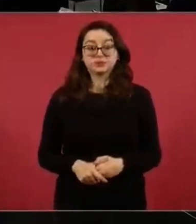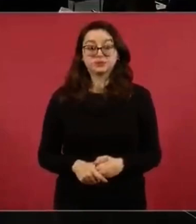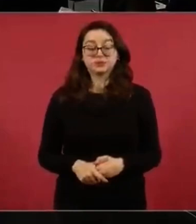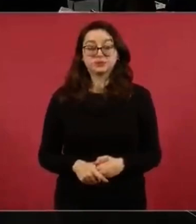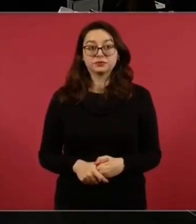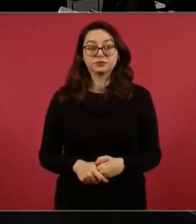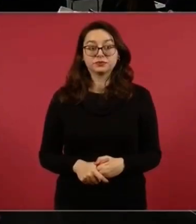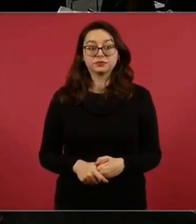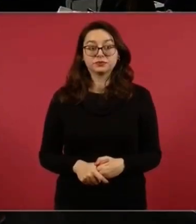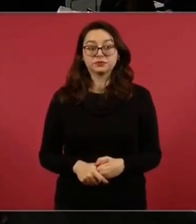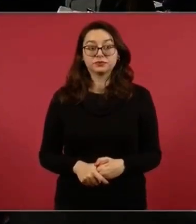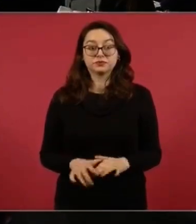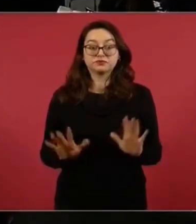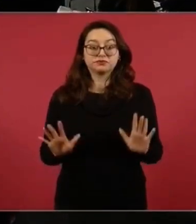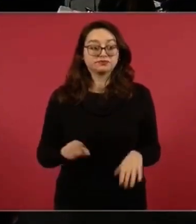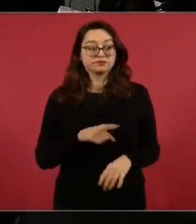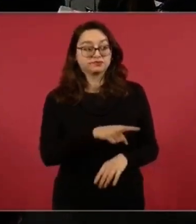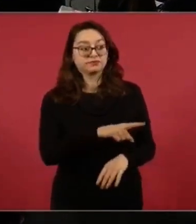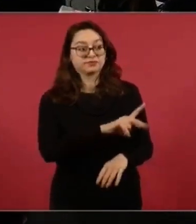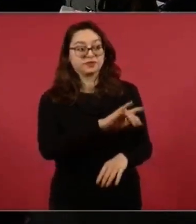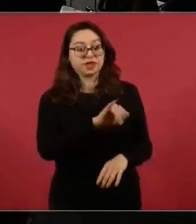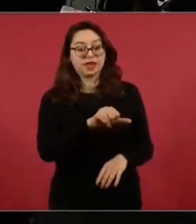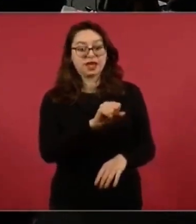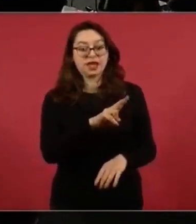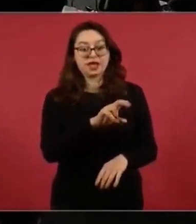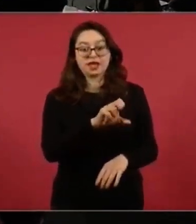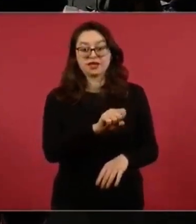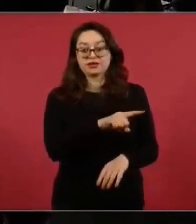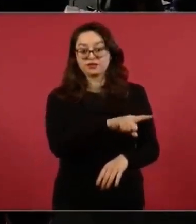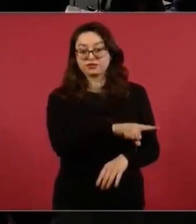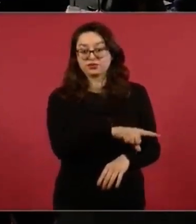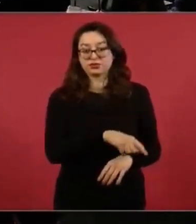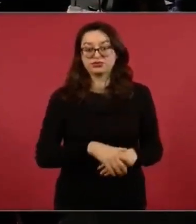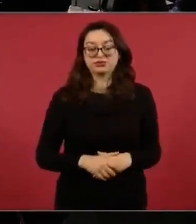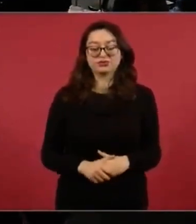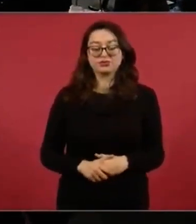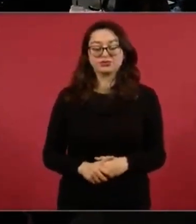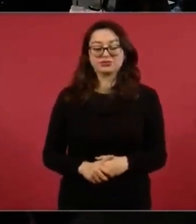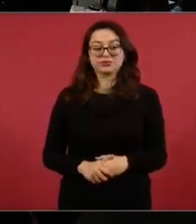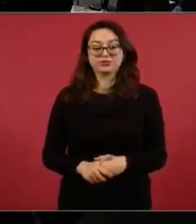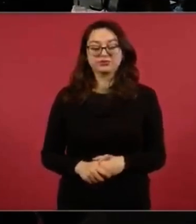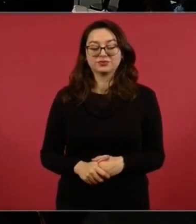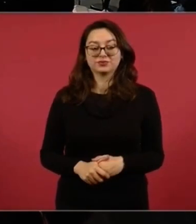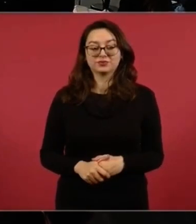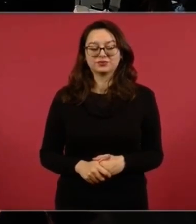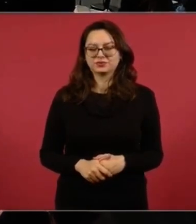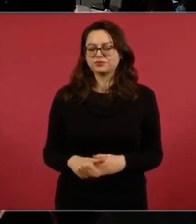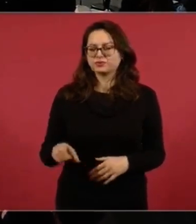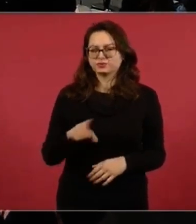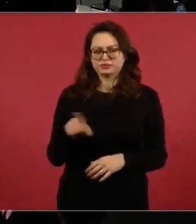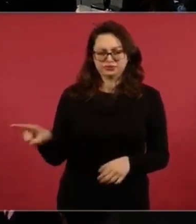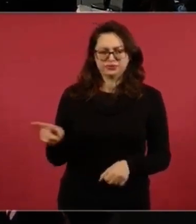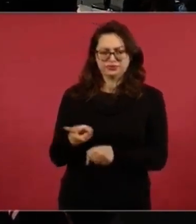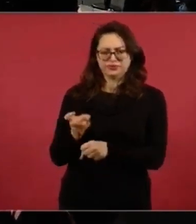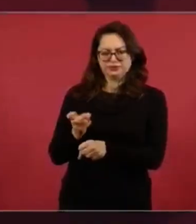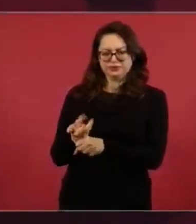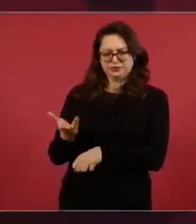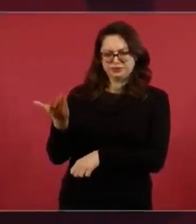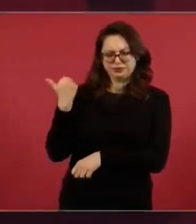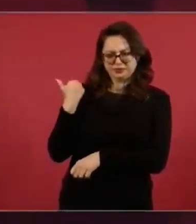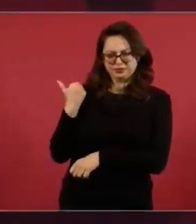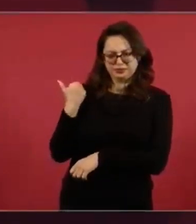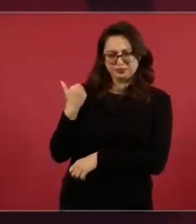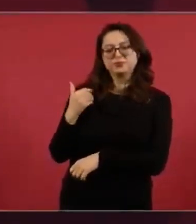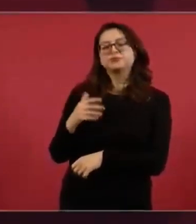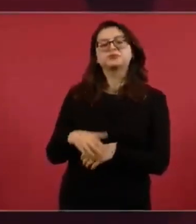No sé. Eso, Jesús… Nos van a invitar. Sí. ¿Han ido a las anteriores ocasiones? Sí.